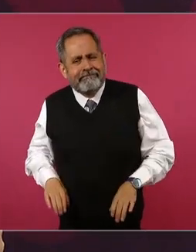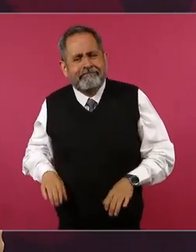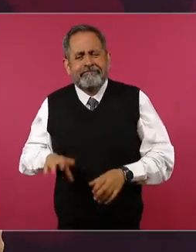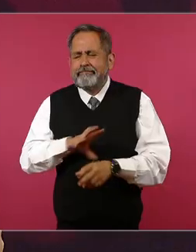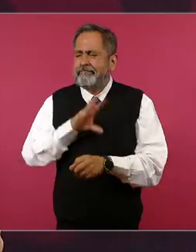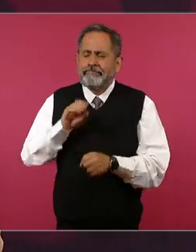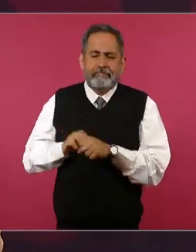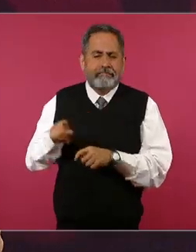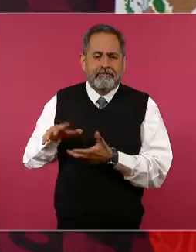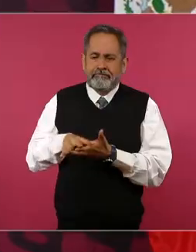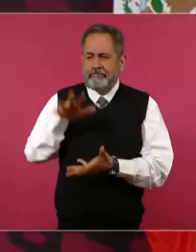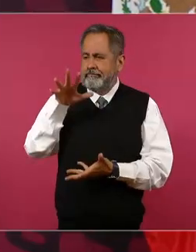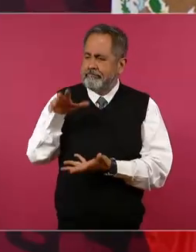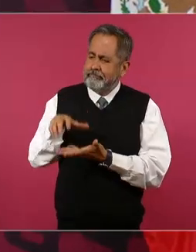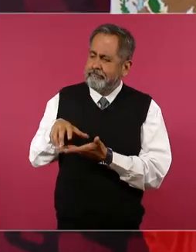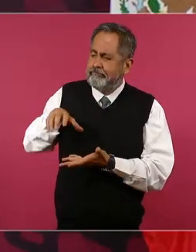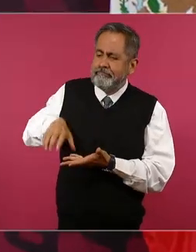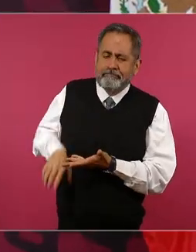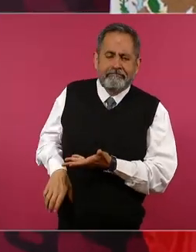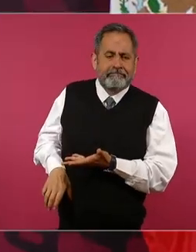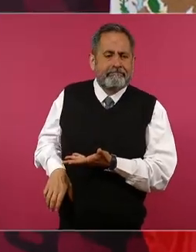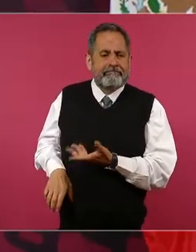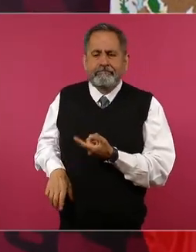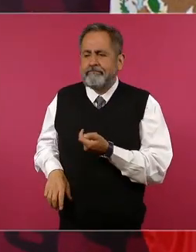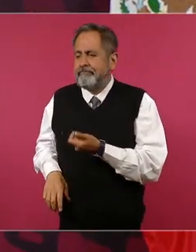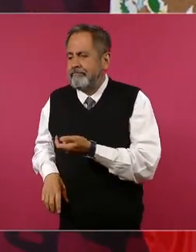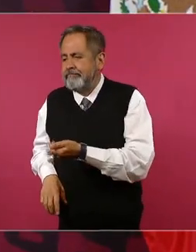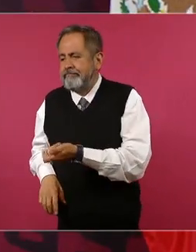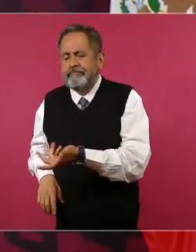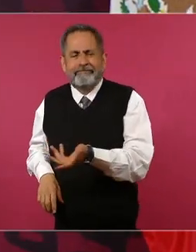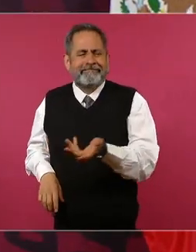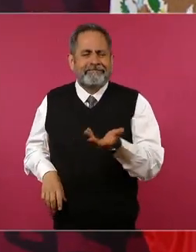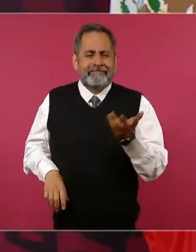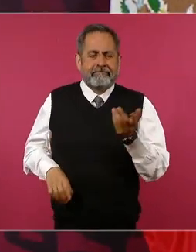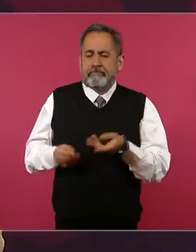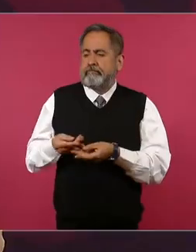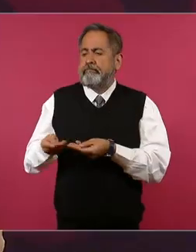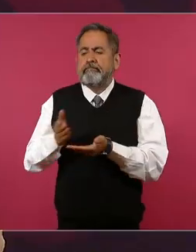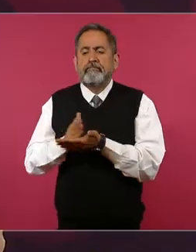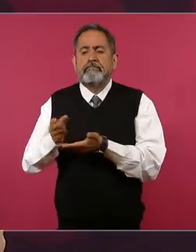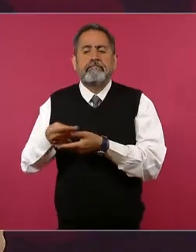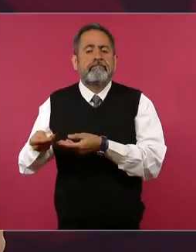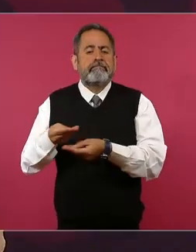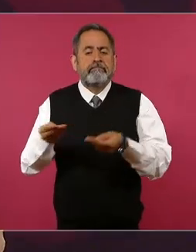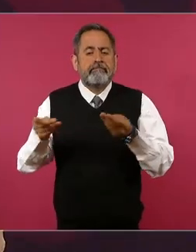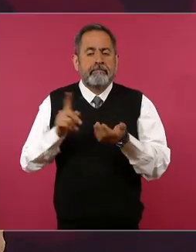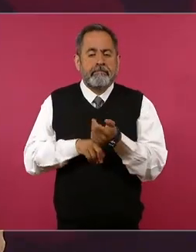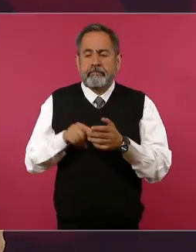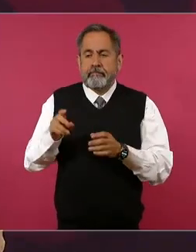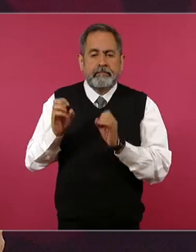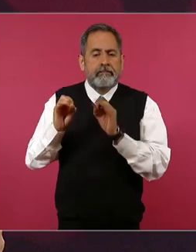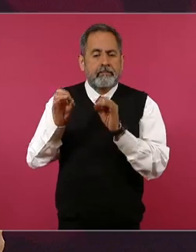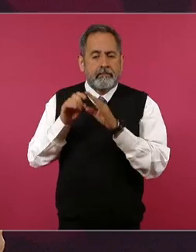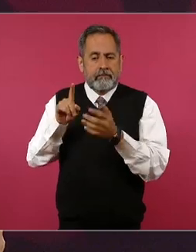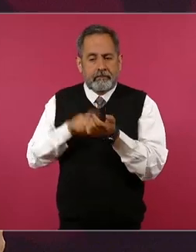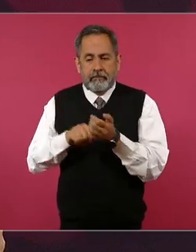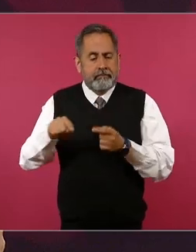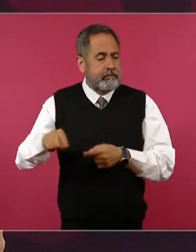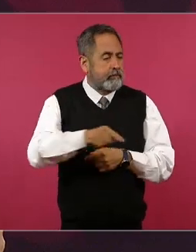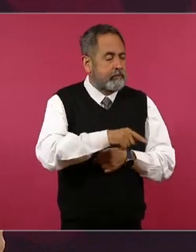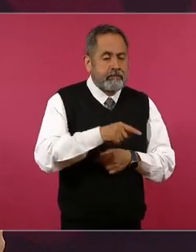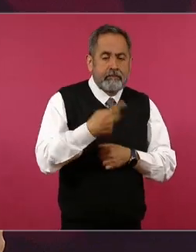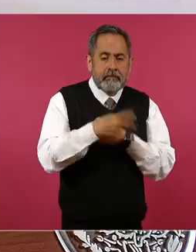la mayor parte del dinero y el resto lo repartían entre los medios de